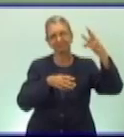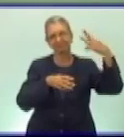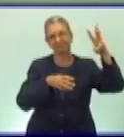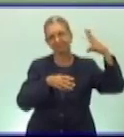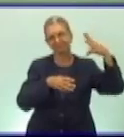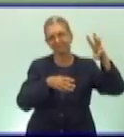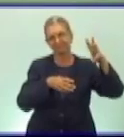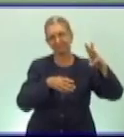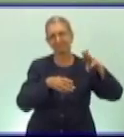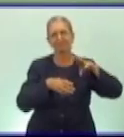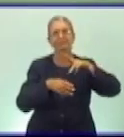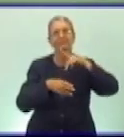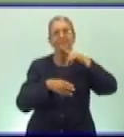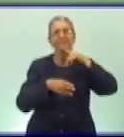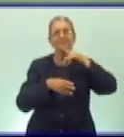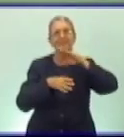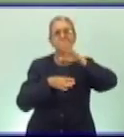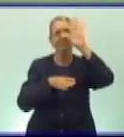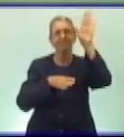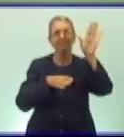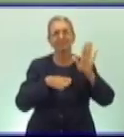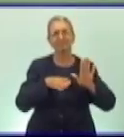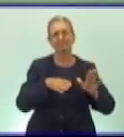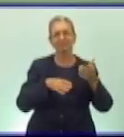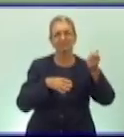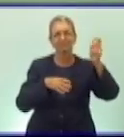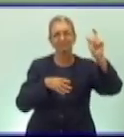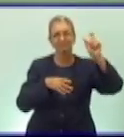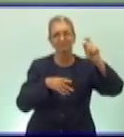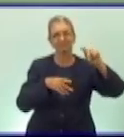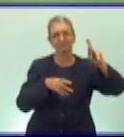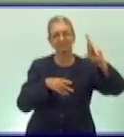por el agua del Océano Atlántico y el Mar Caribe